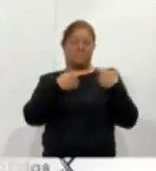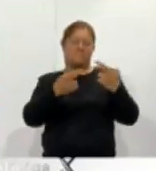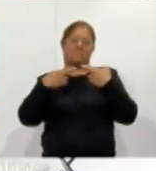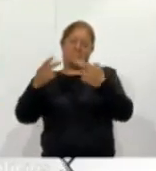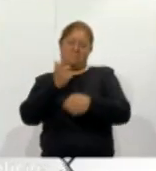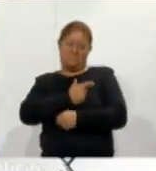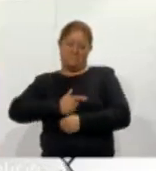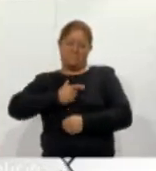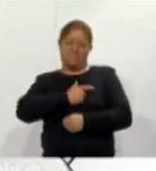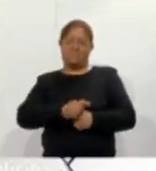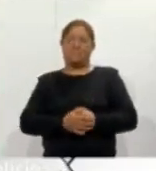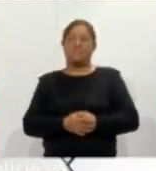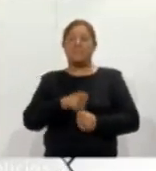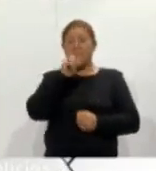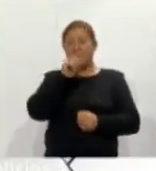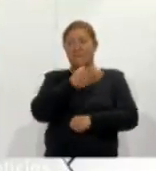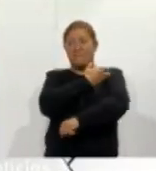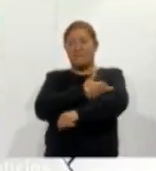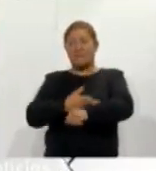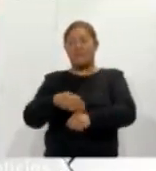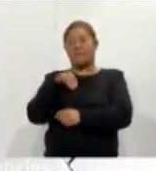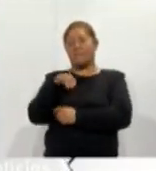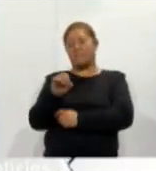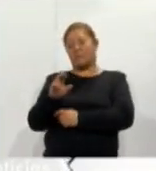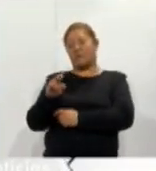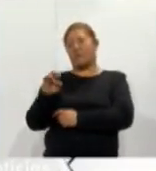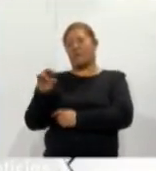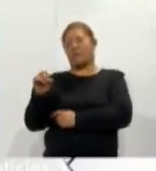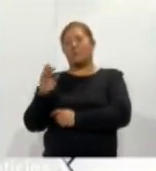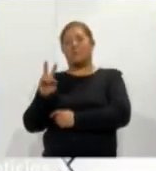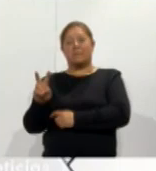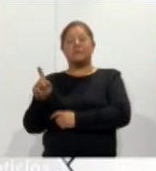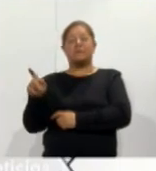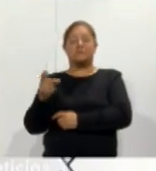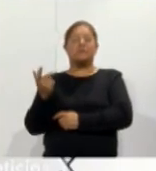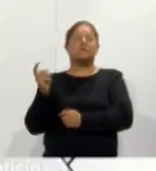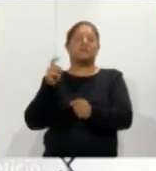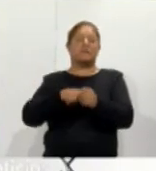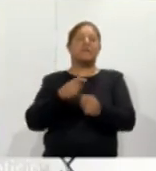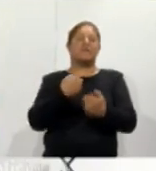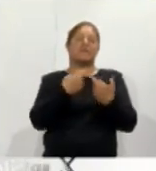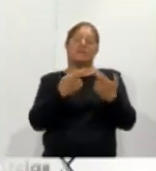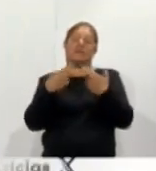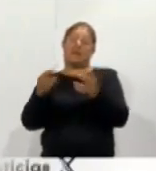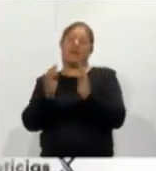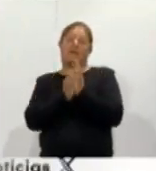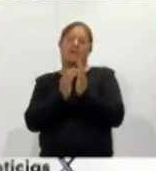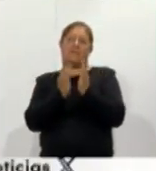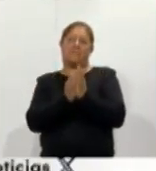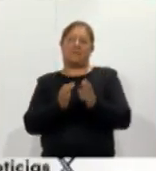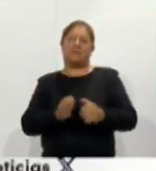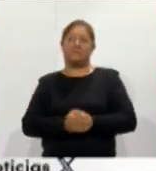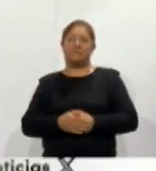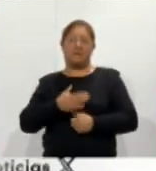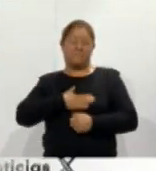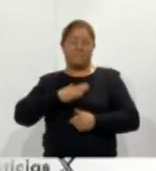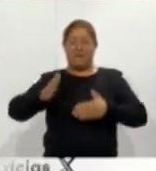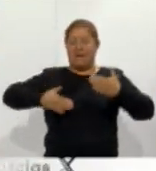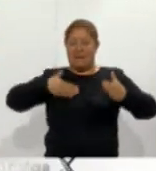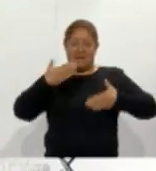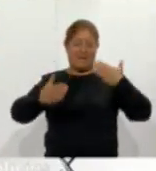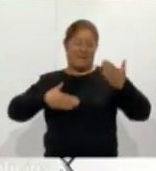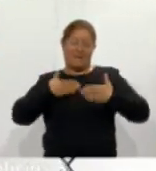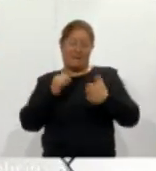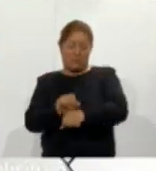también la familia Moreno Vázquez se sumó al festejo y regaló tamales a los feligreses nos dio mucha alegría nos